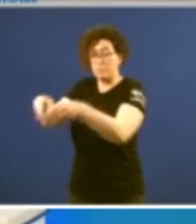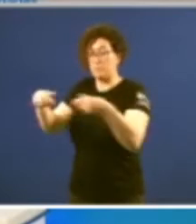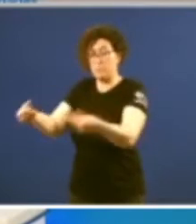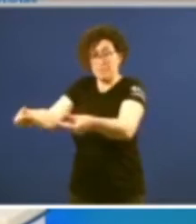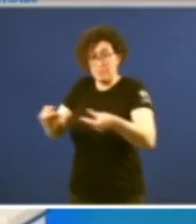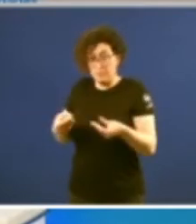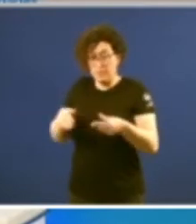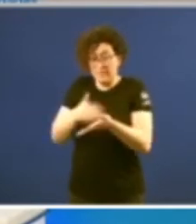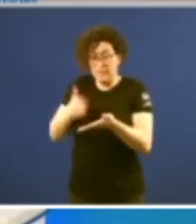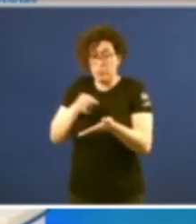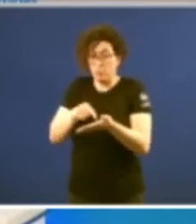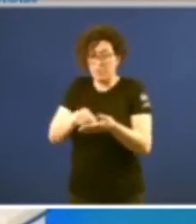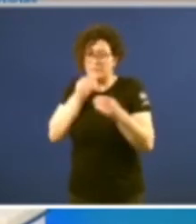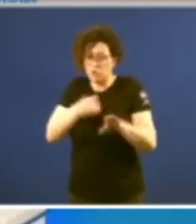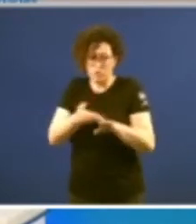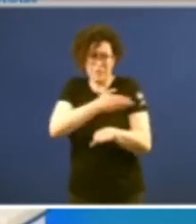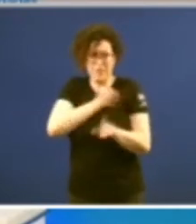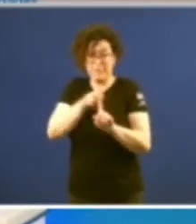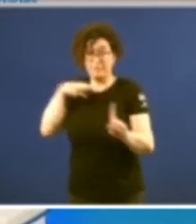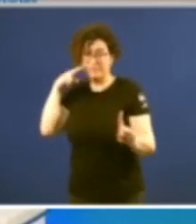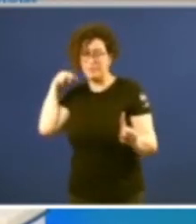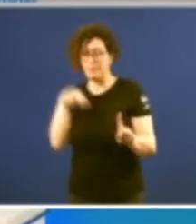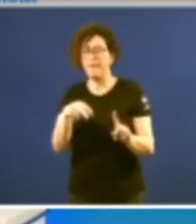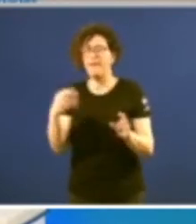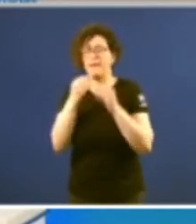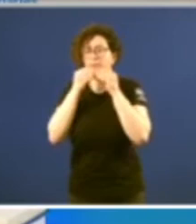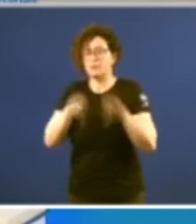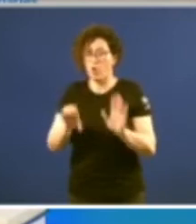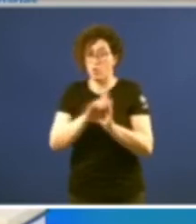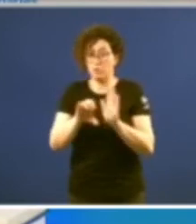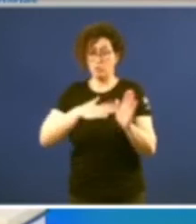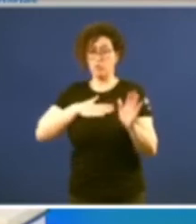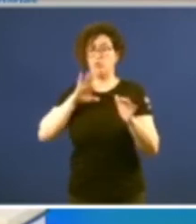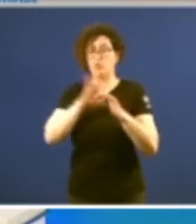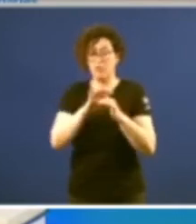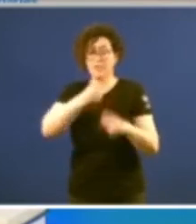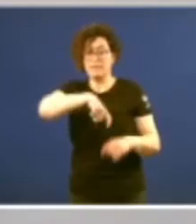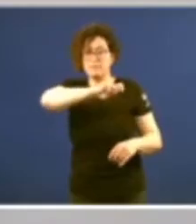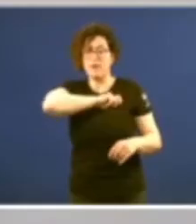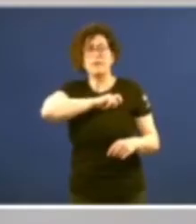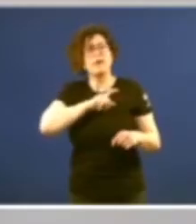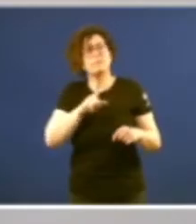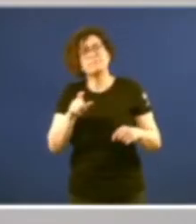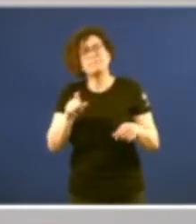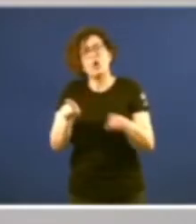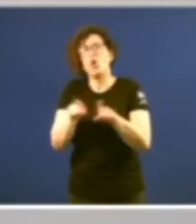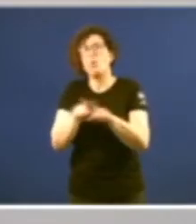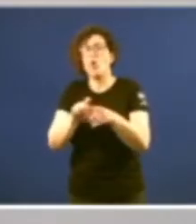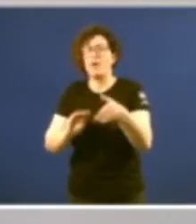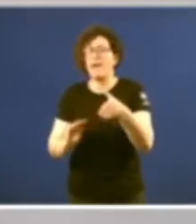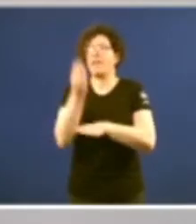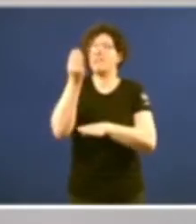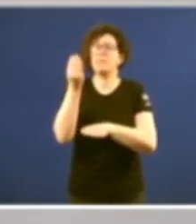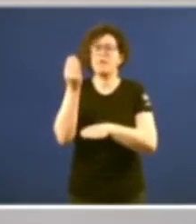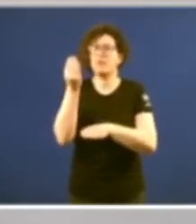analizamos a perspectiva histórica, vemos como a historia do constitucionalismo español non é un nascimento es